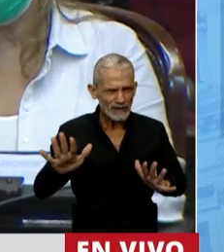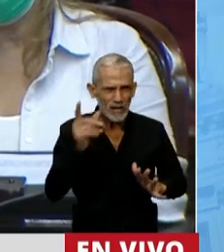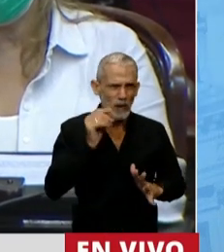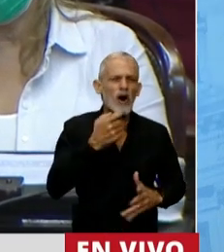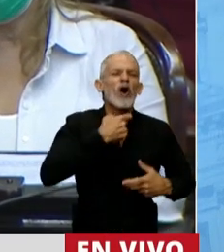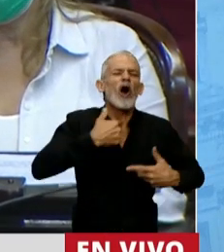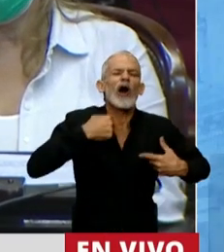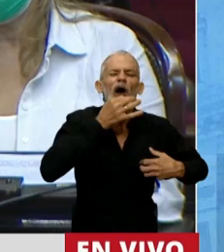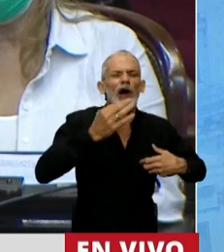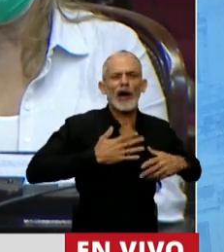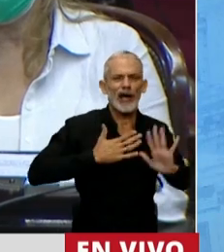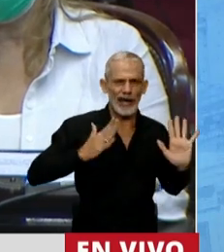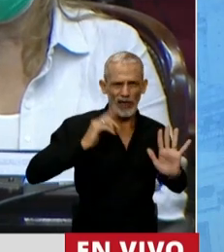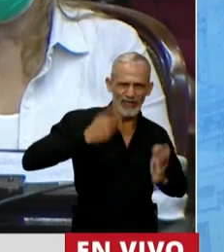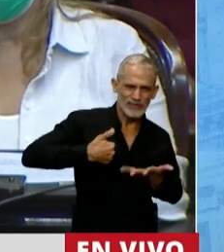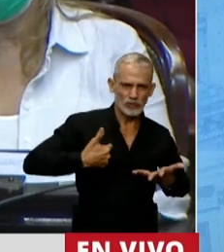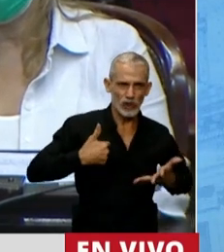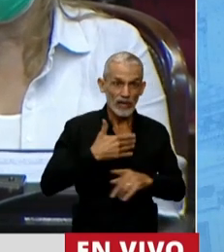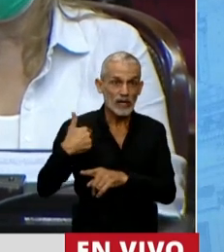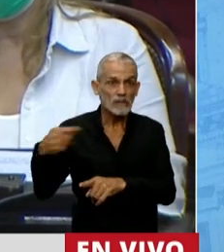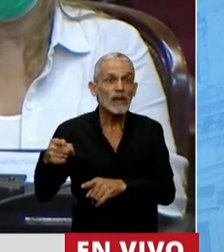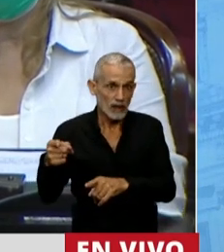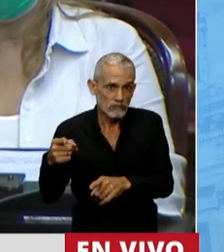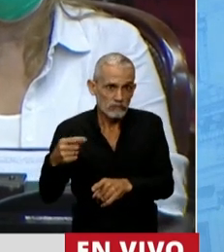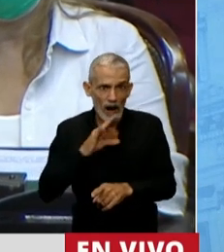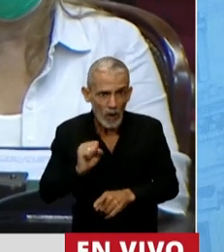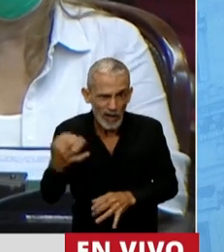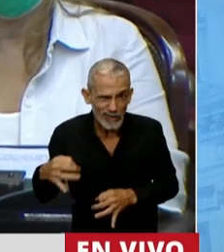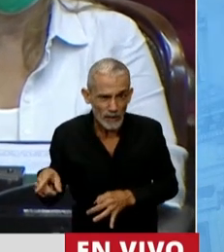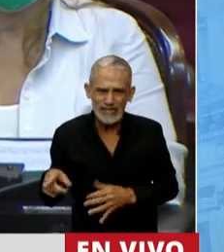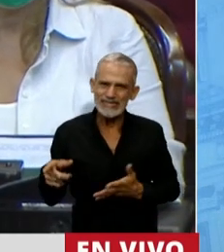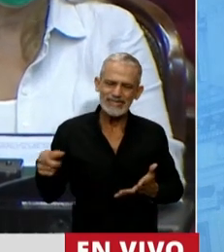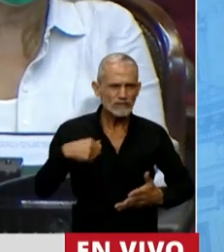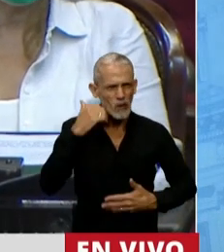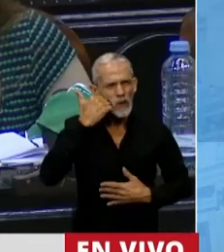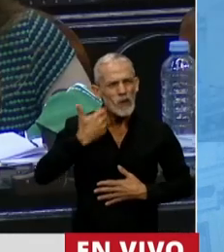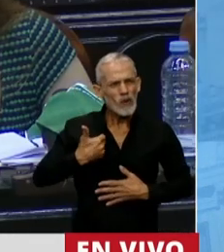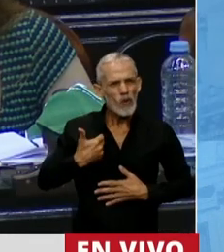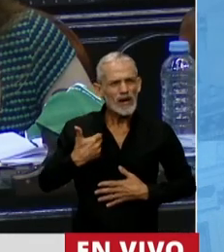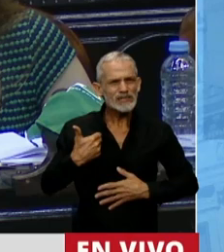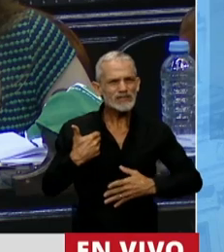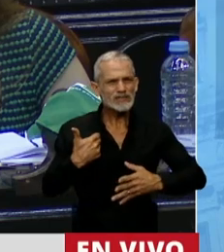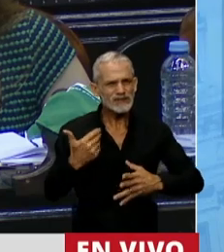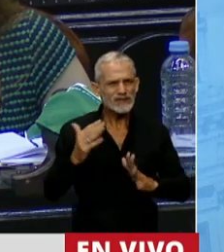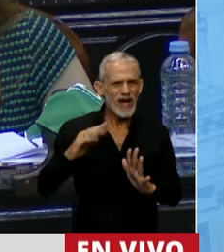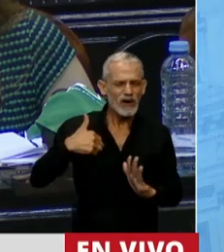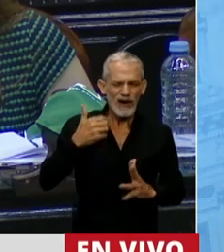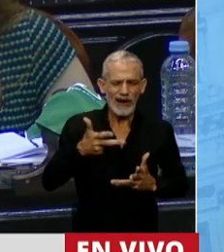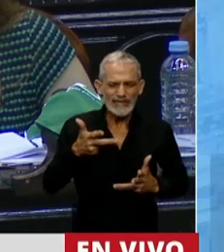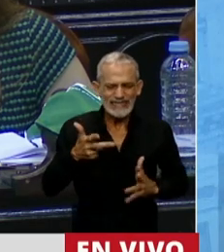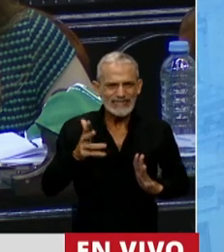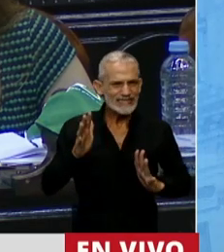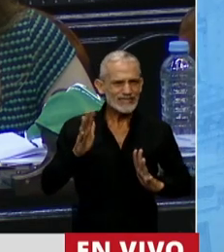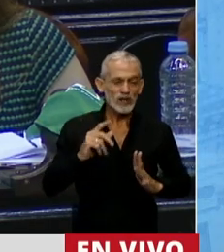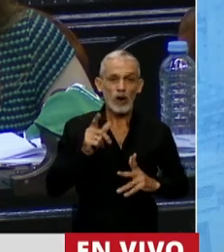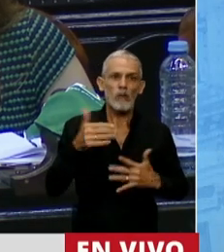y lo digo incluso hasta con cierto pudor, porque esto puede llegar a ser banalizado.